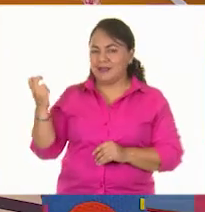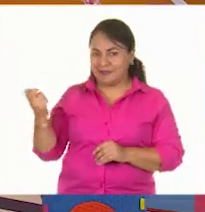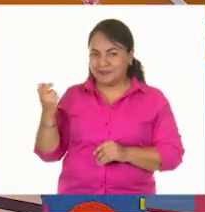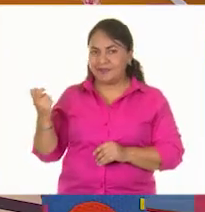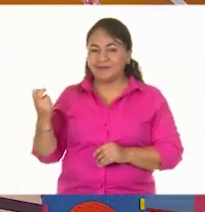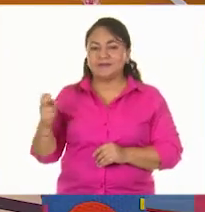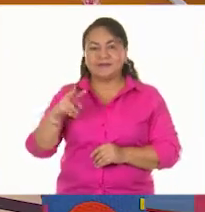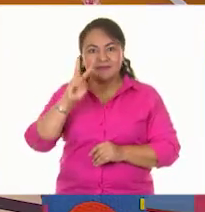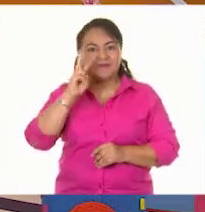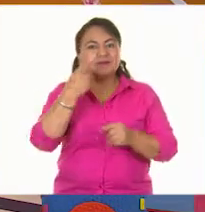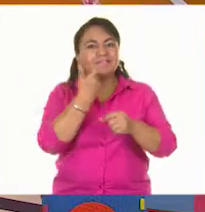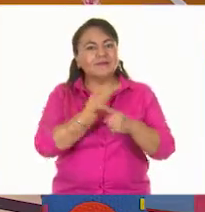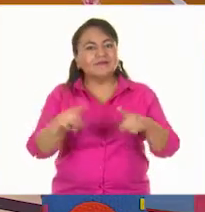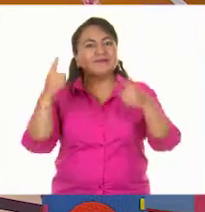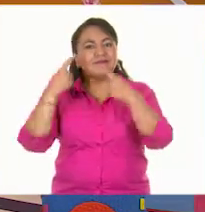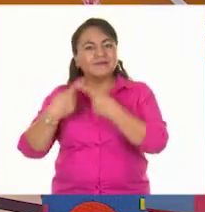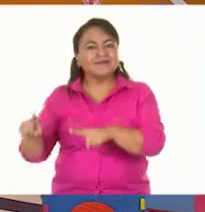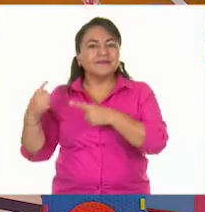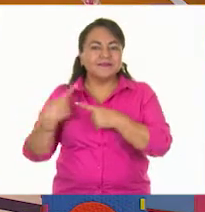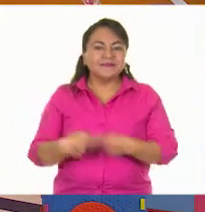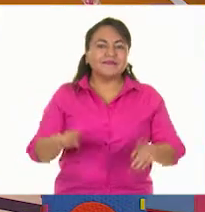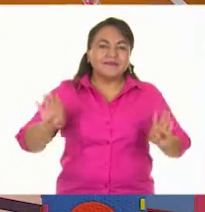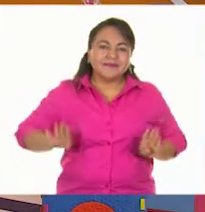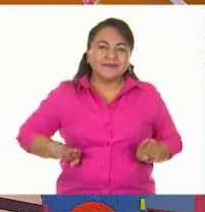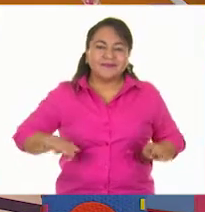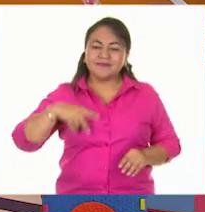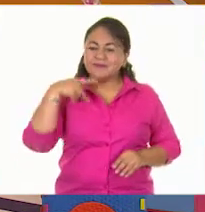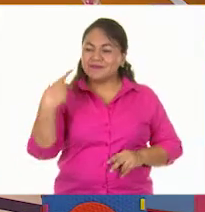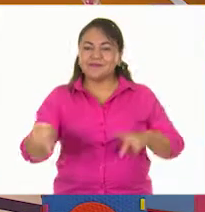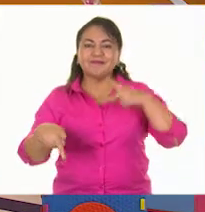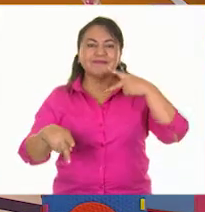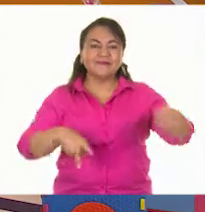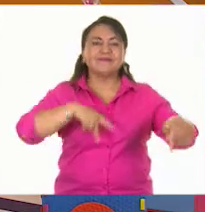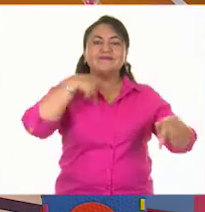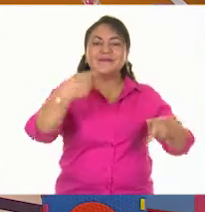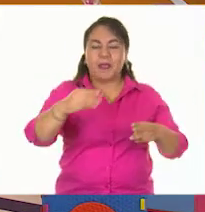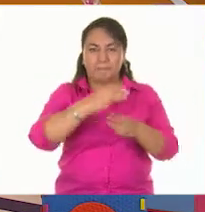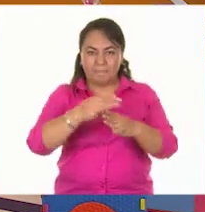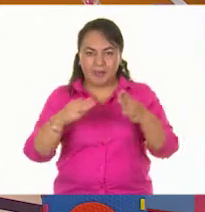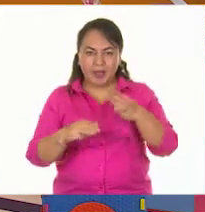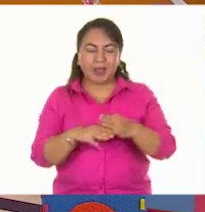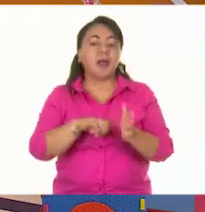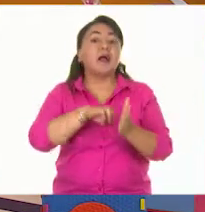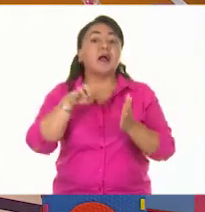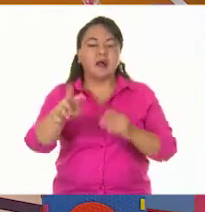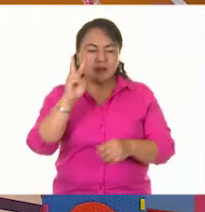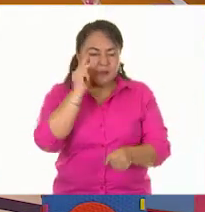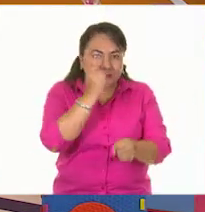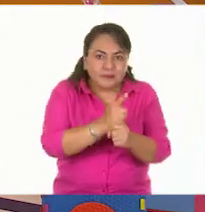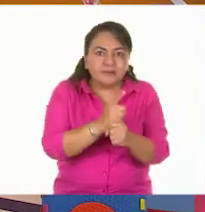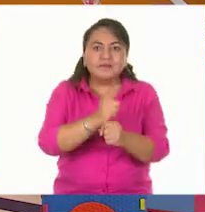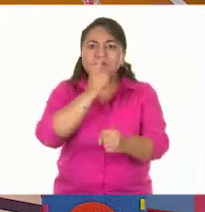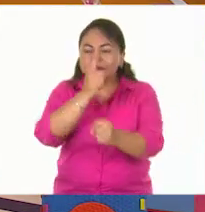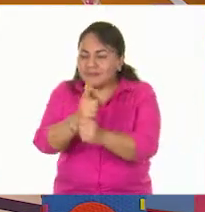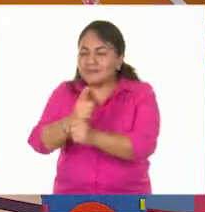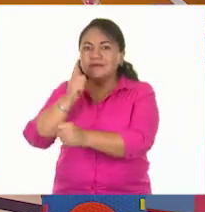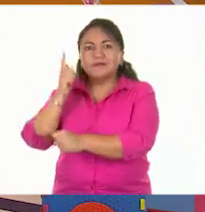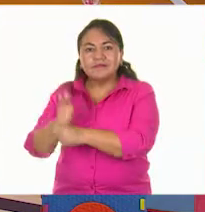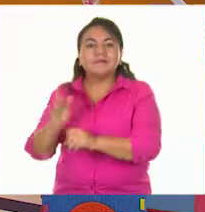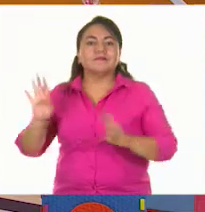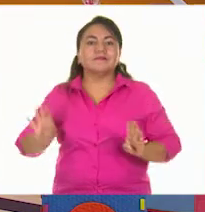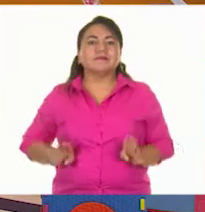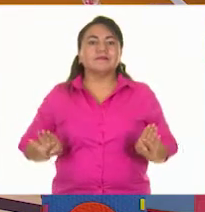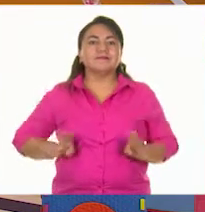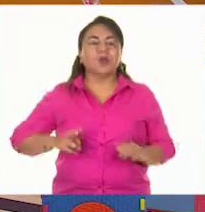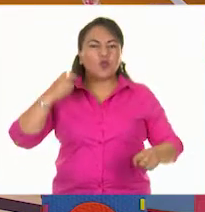han encontrado diferentes características de los materiales. En este caso, descubrimos características de los